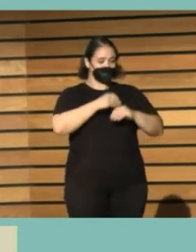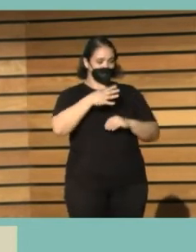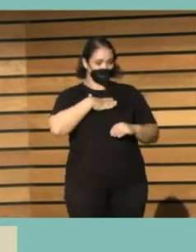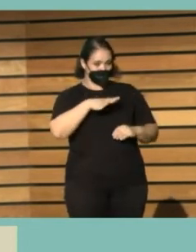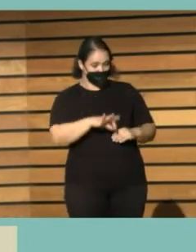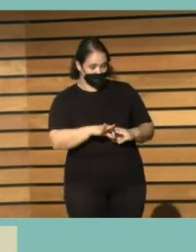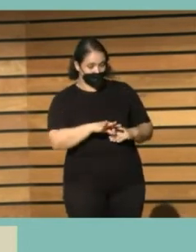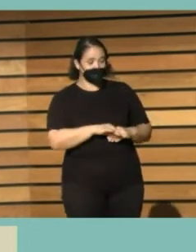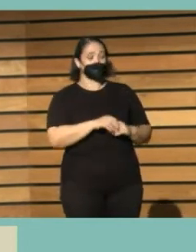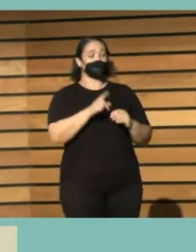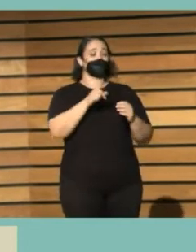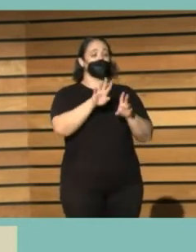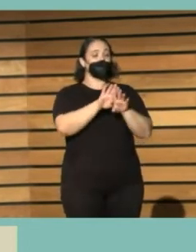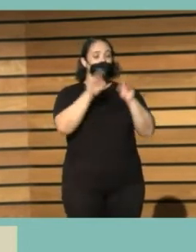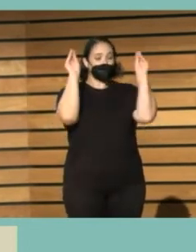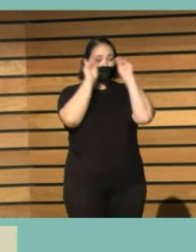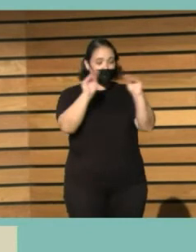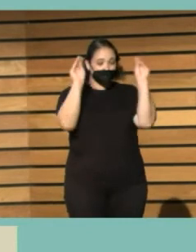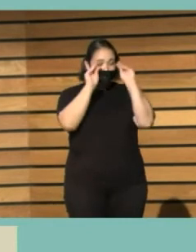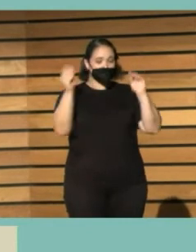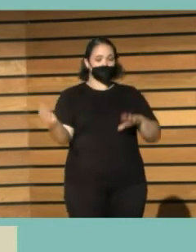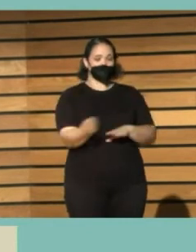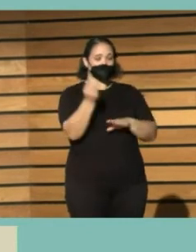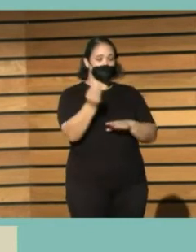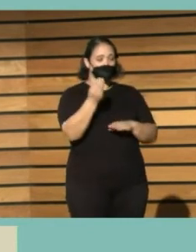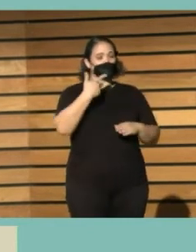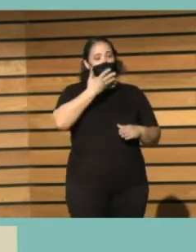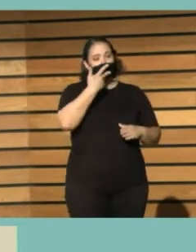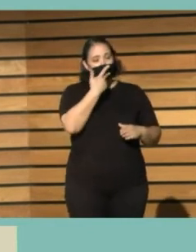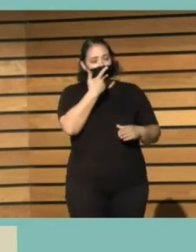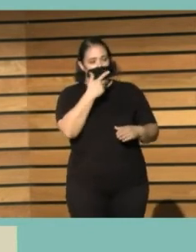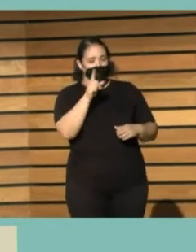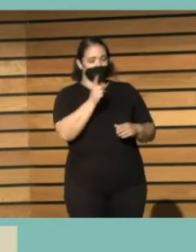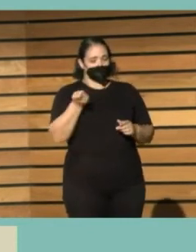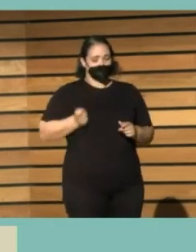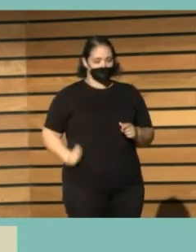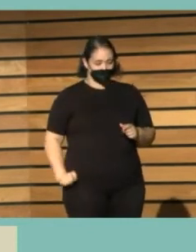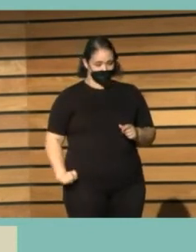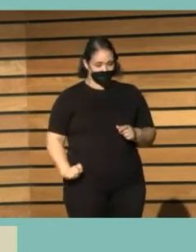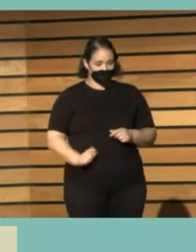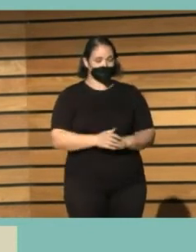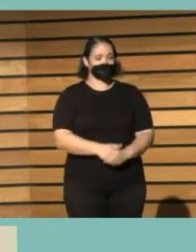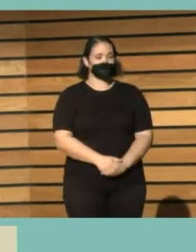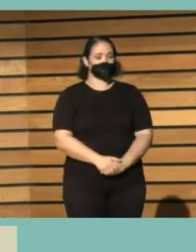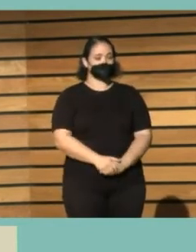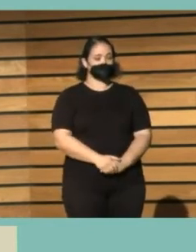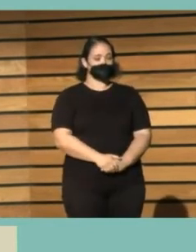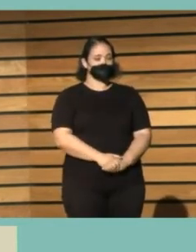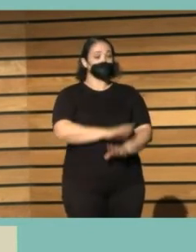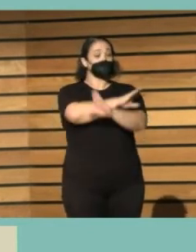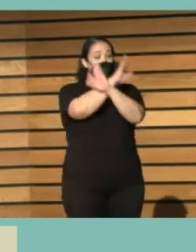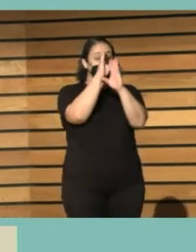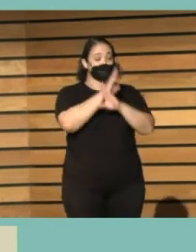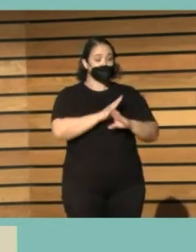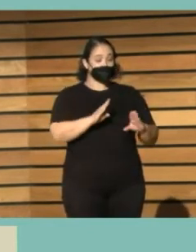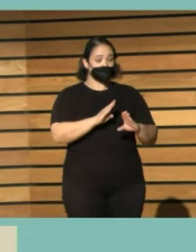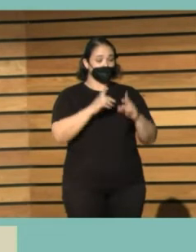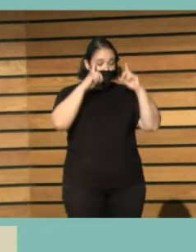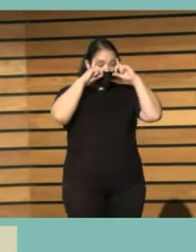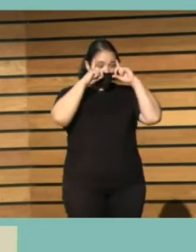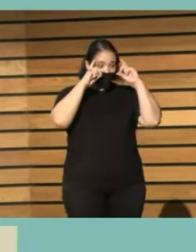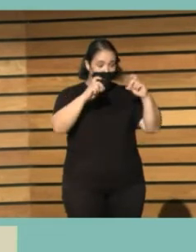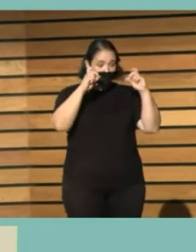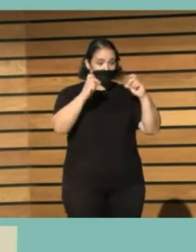también impulsar acciones de formación que mejoren los conocimientos y habilidades de los profesionales. Por último, se intentará